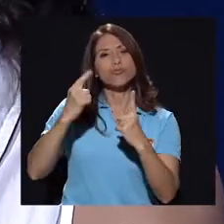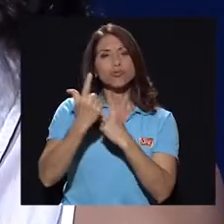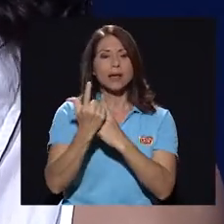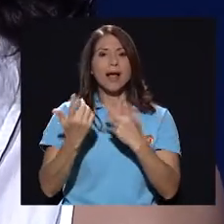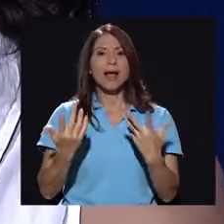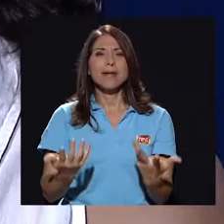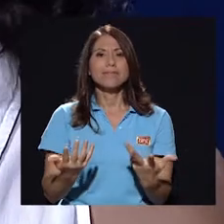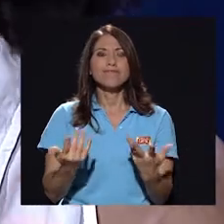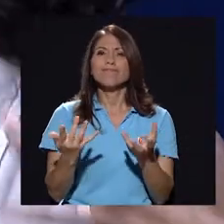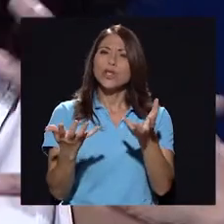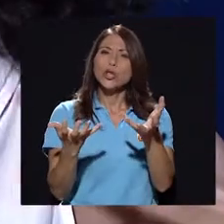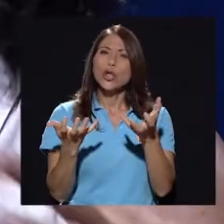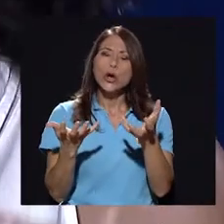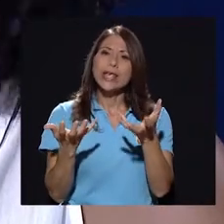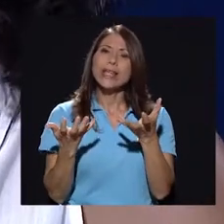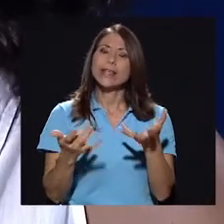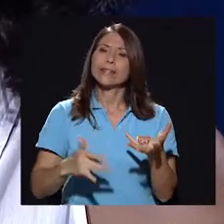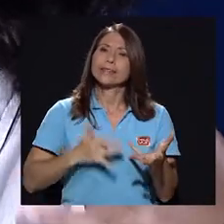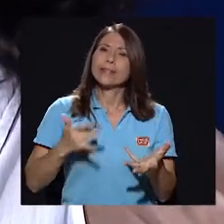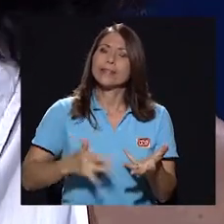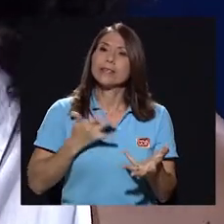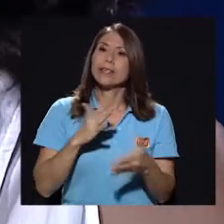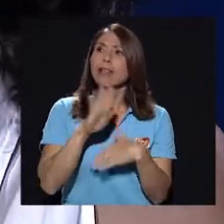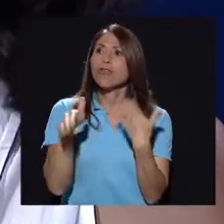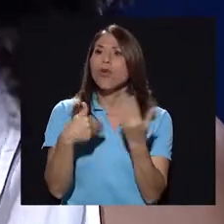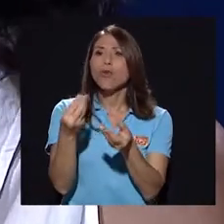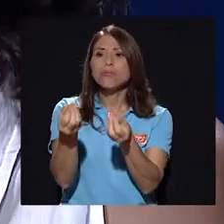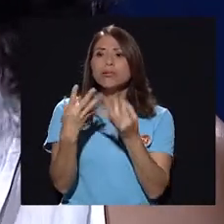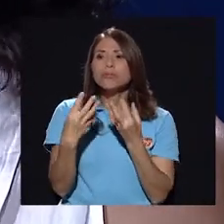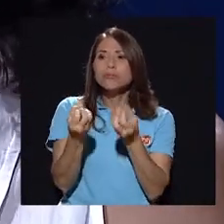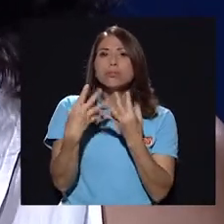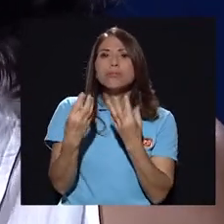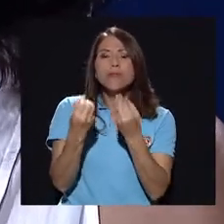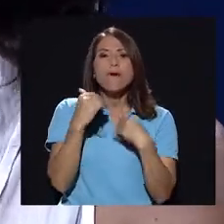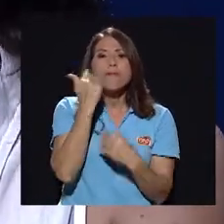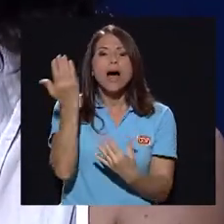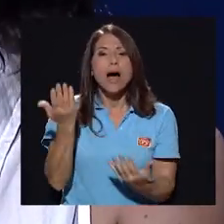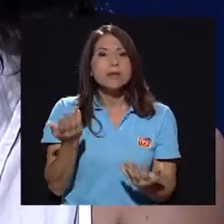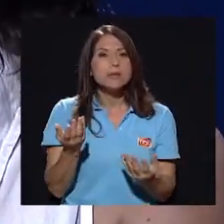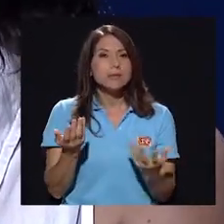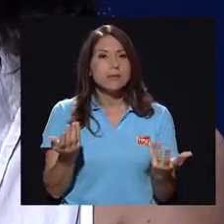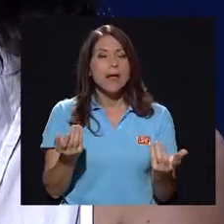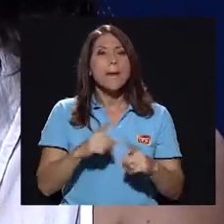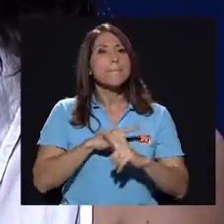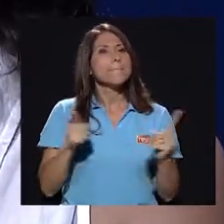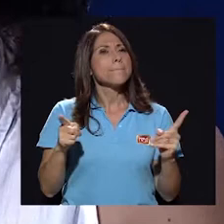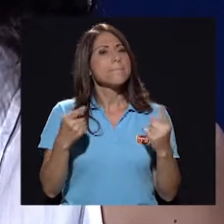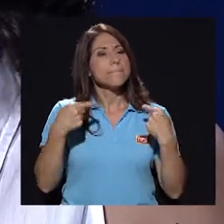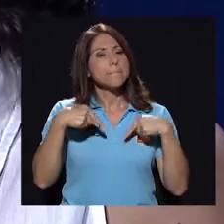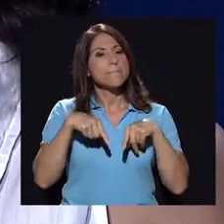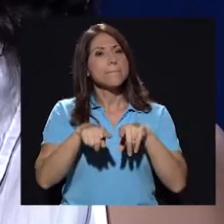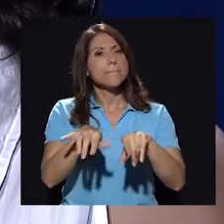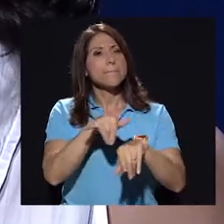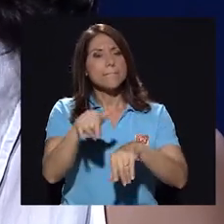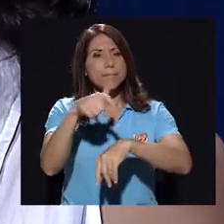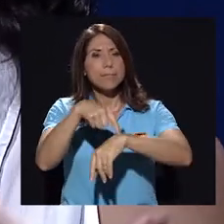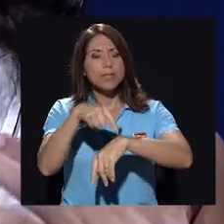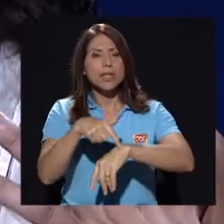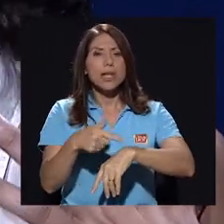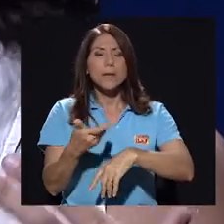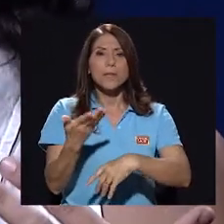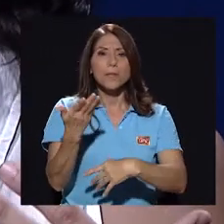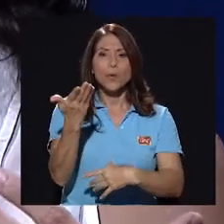social de no querer, verdad, como sentir que todo se le da tan fácil, pero al mismo tiempo